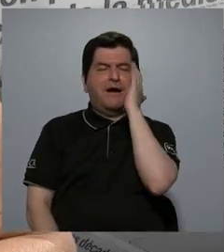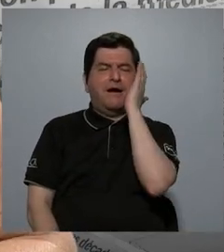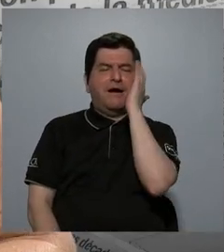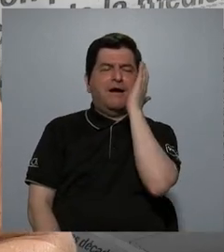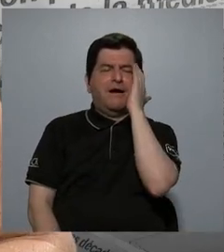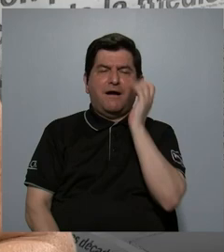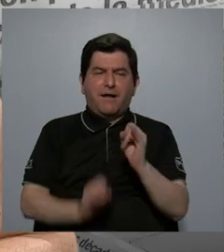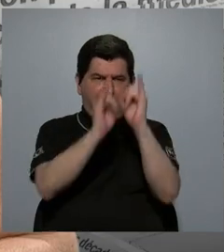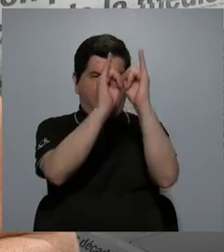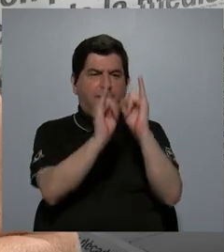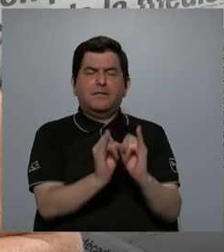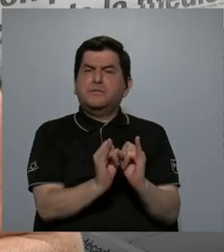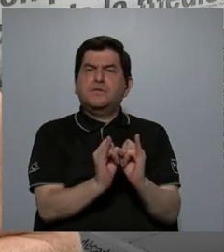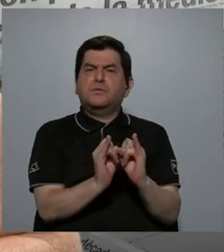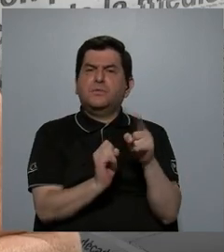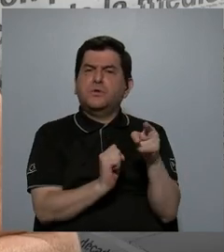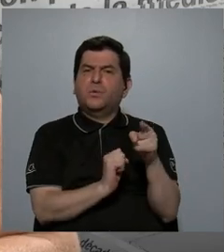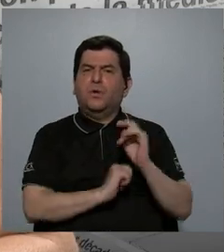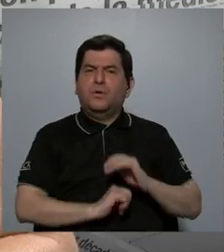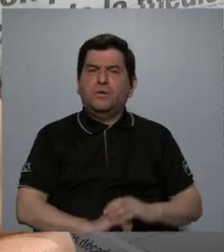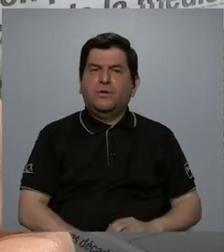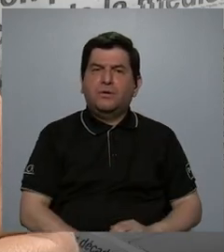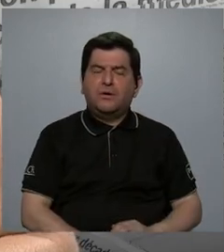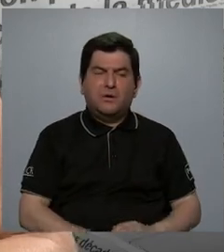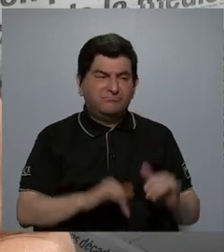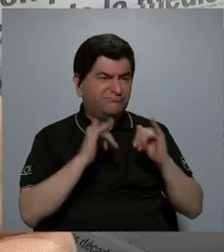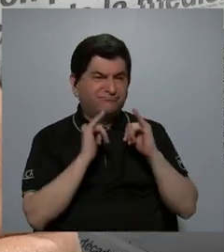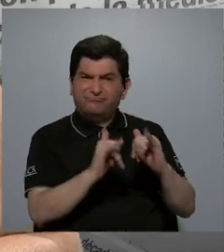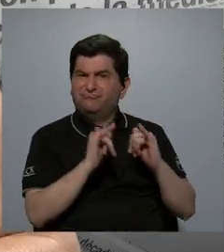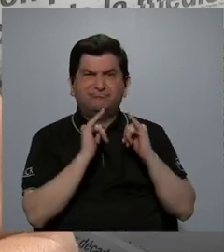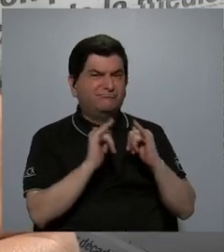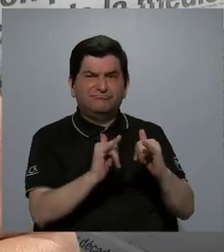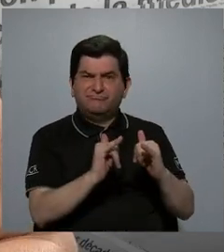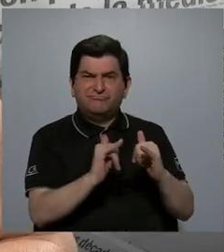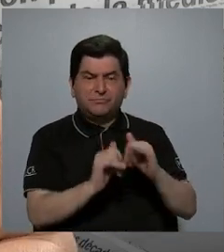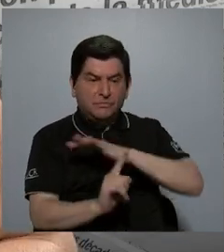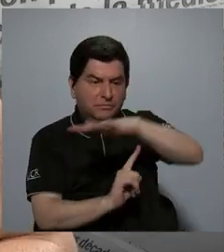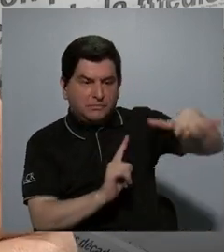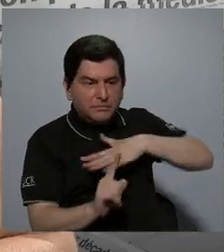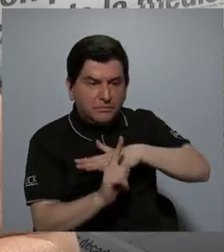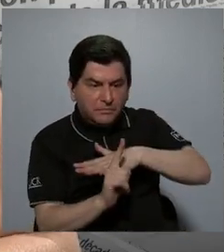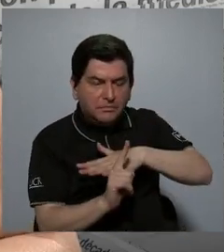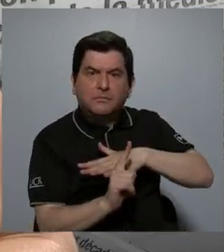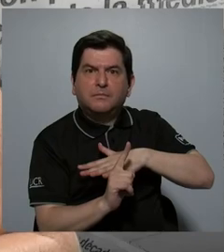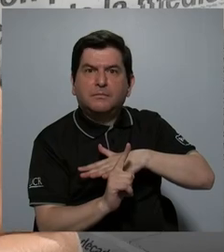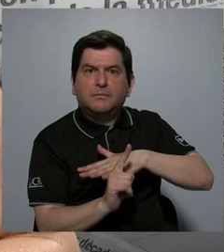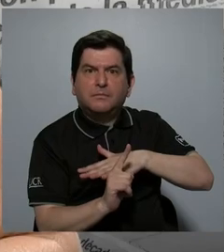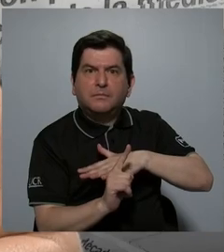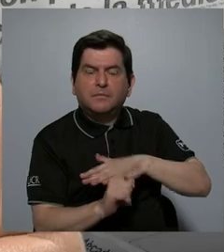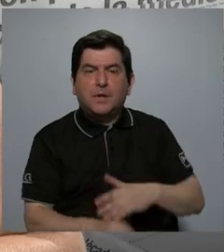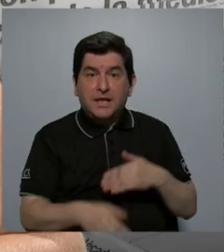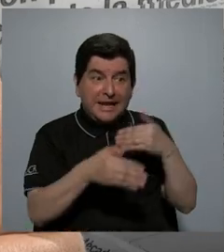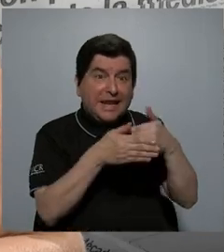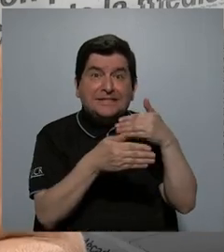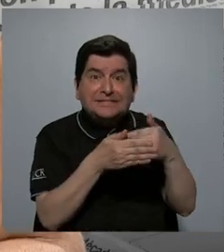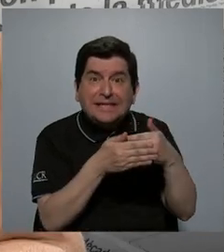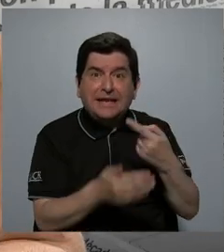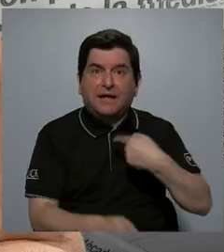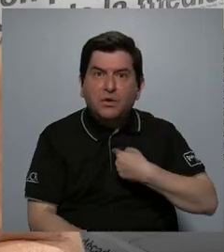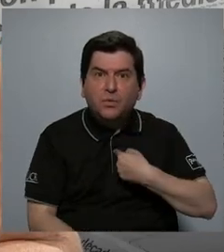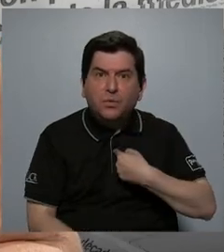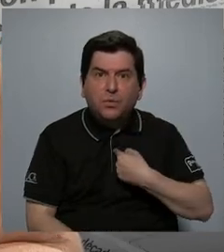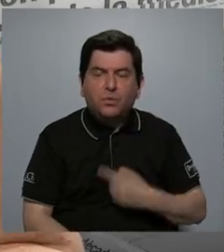los individuos de la desigualdad que les rodea, la más cercana, la que está